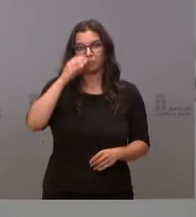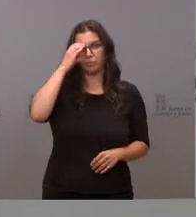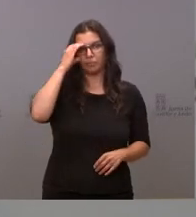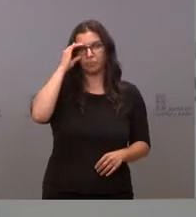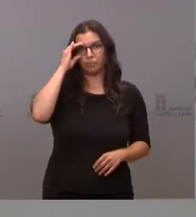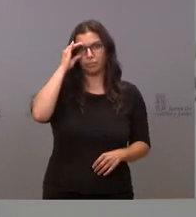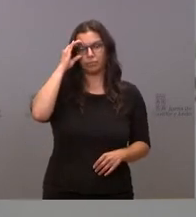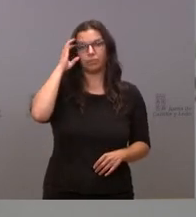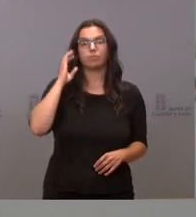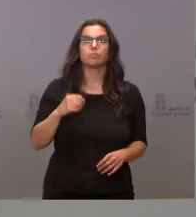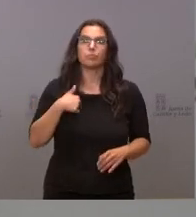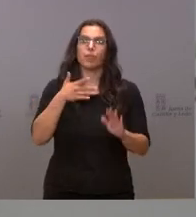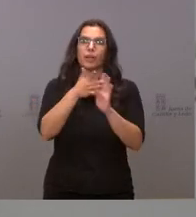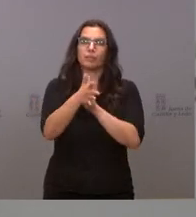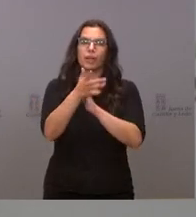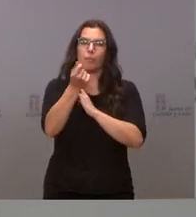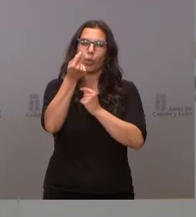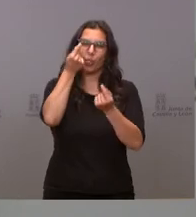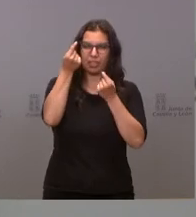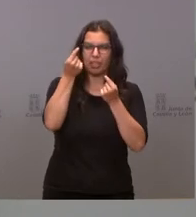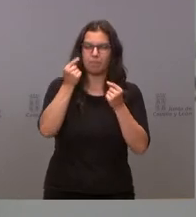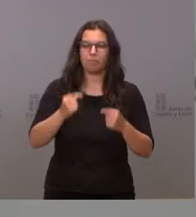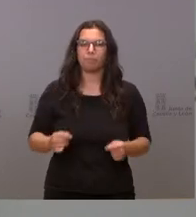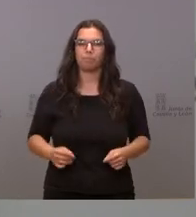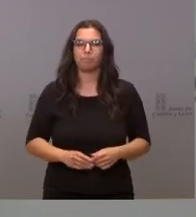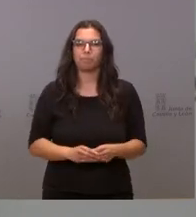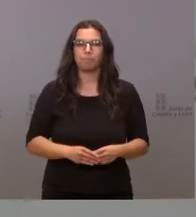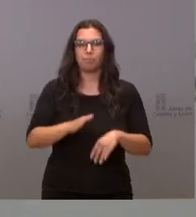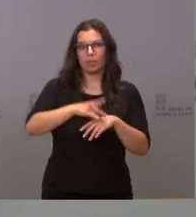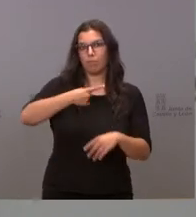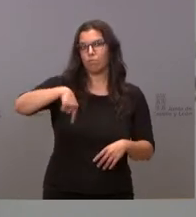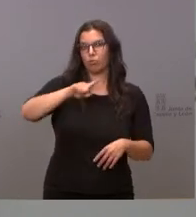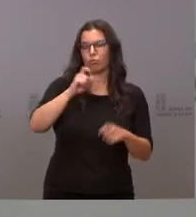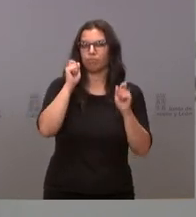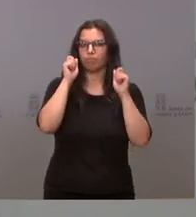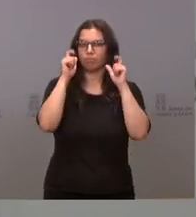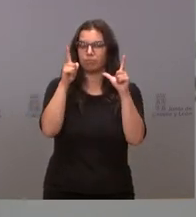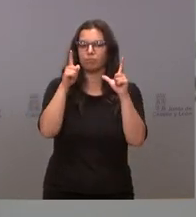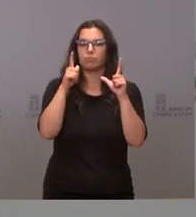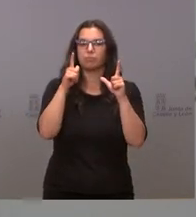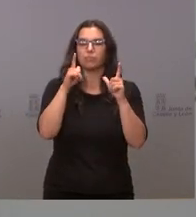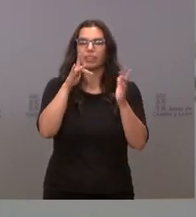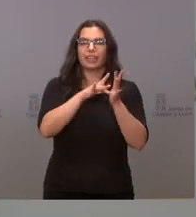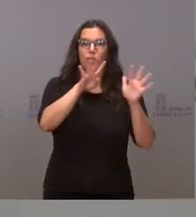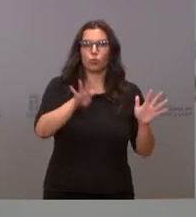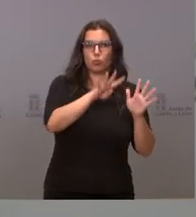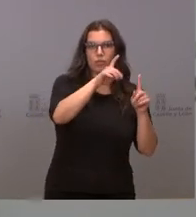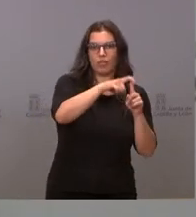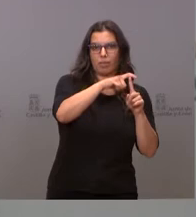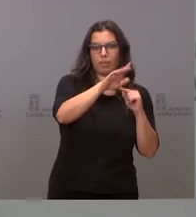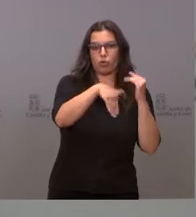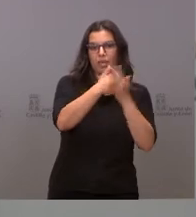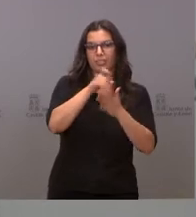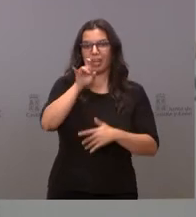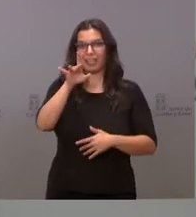Voy a explicárselo con un poquito más de detalle. Para que se den cuenta, entre el 9 de mayo y el 15 de junio,